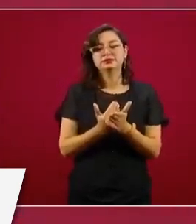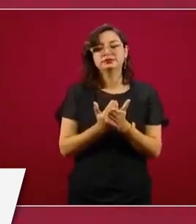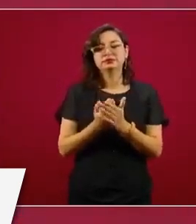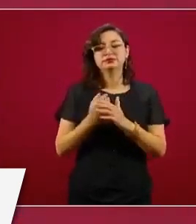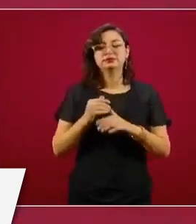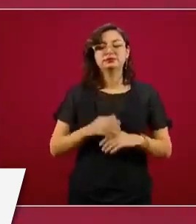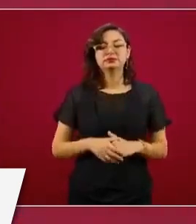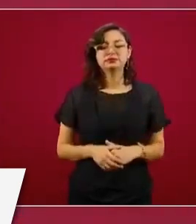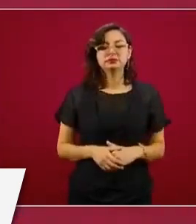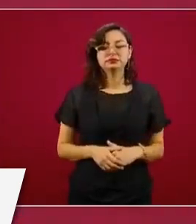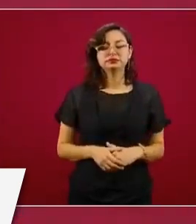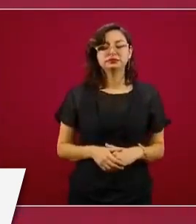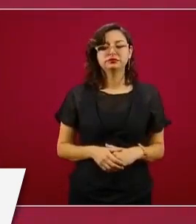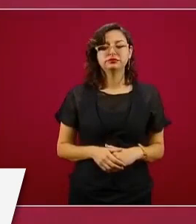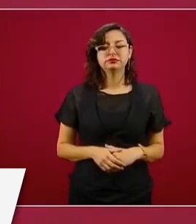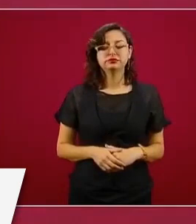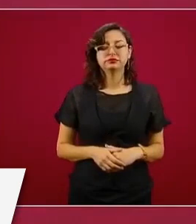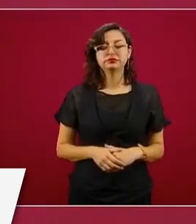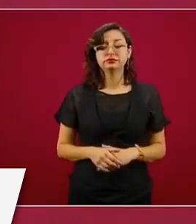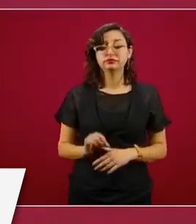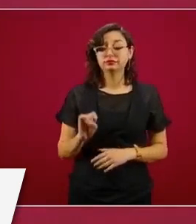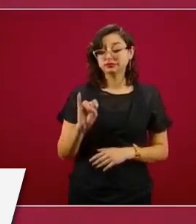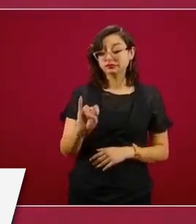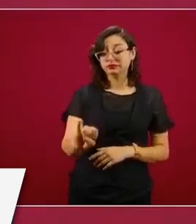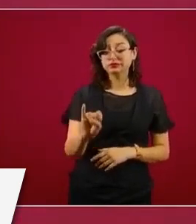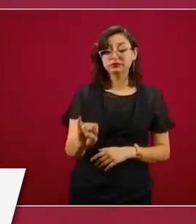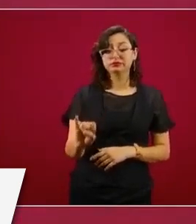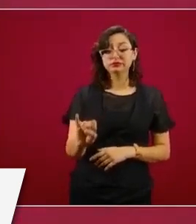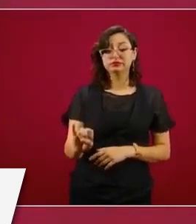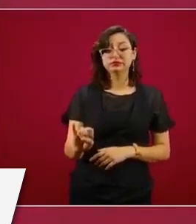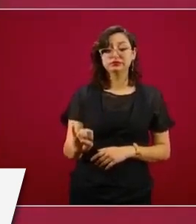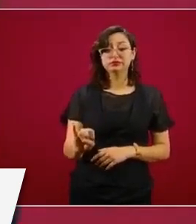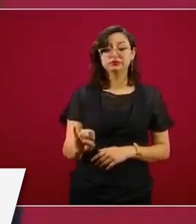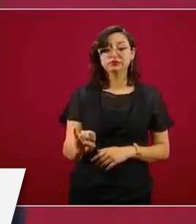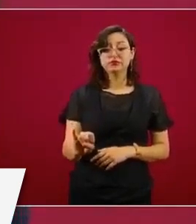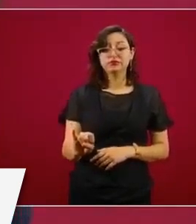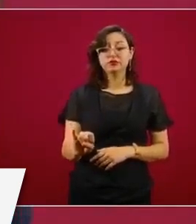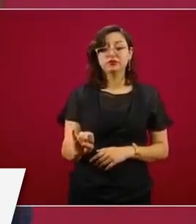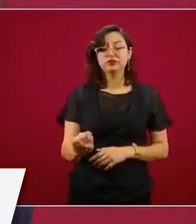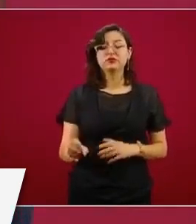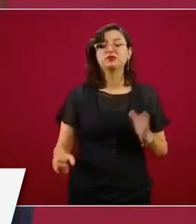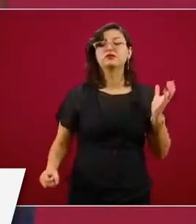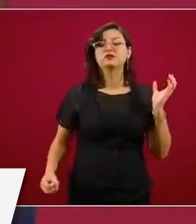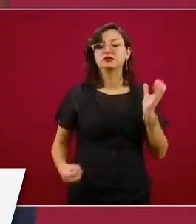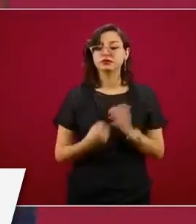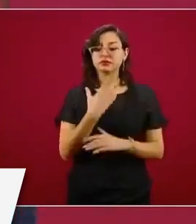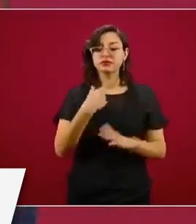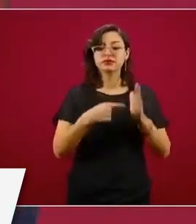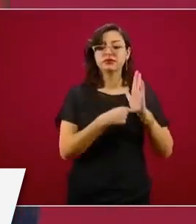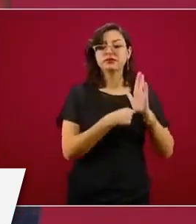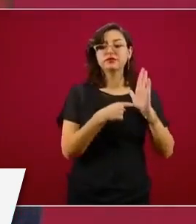Vamos a tener este jueves una nueva proyección de los